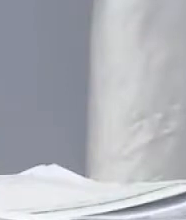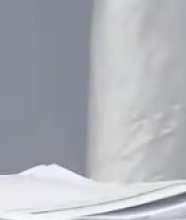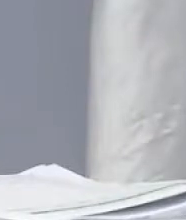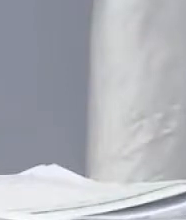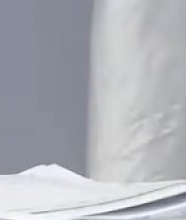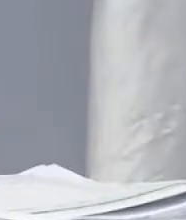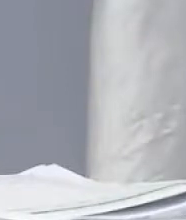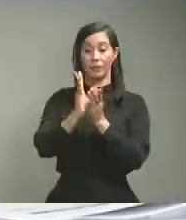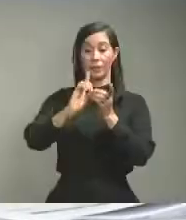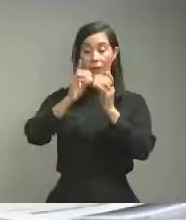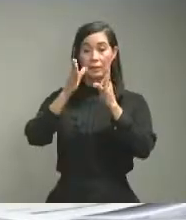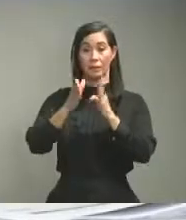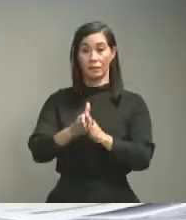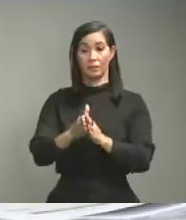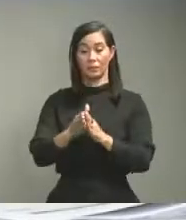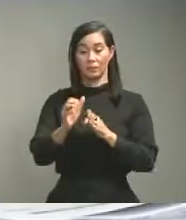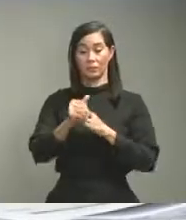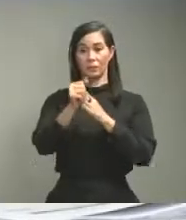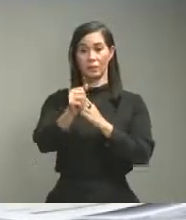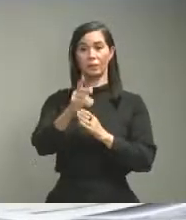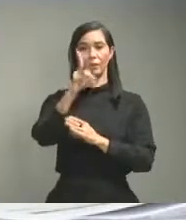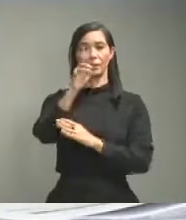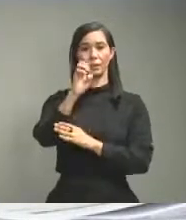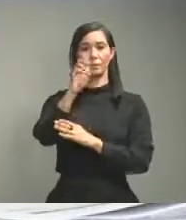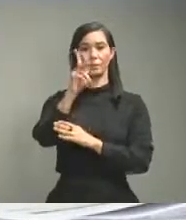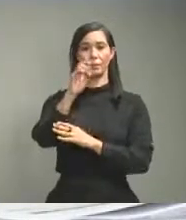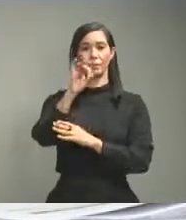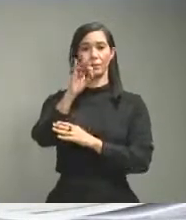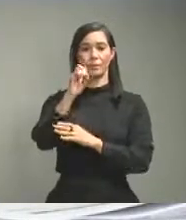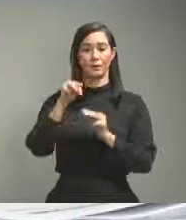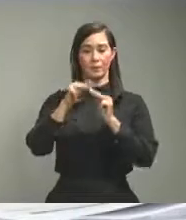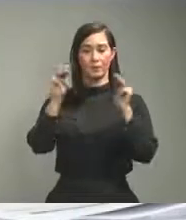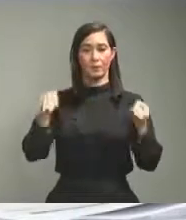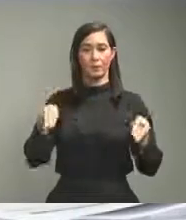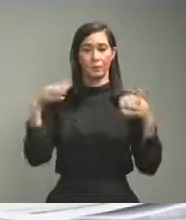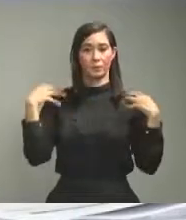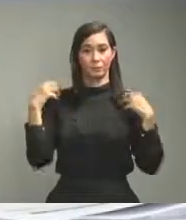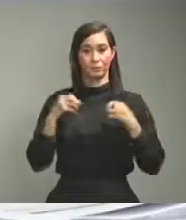la Dirección General de Epidemiología del Ministerio de Salud Pública.